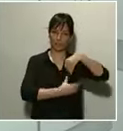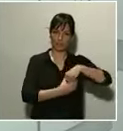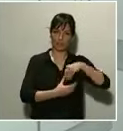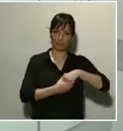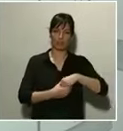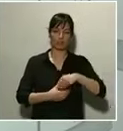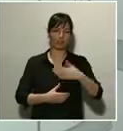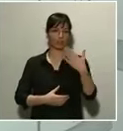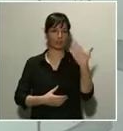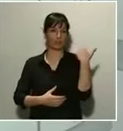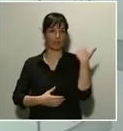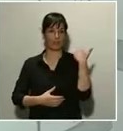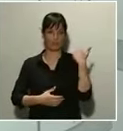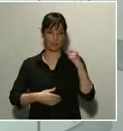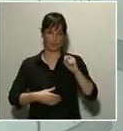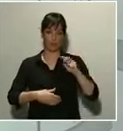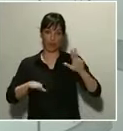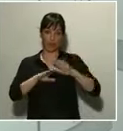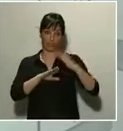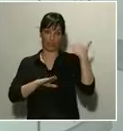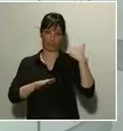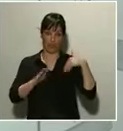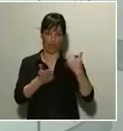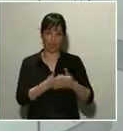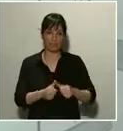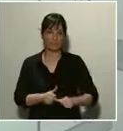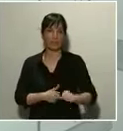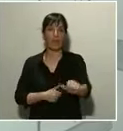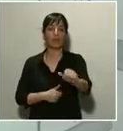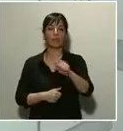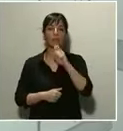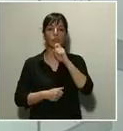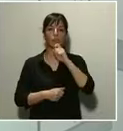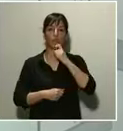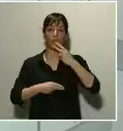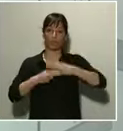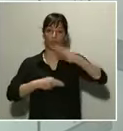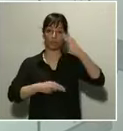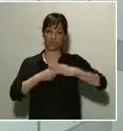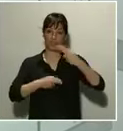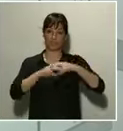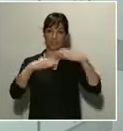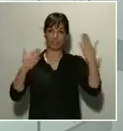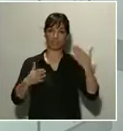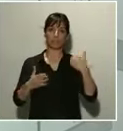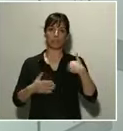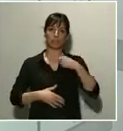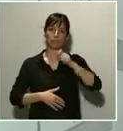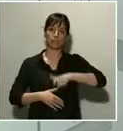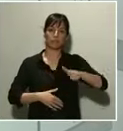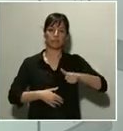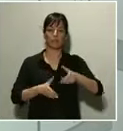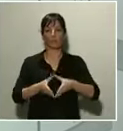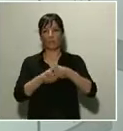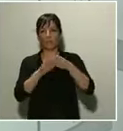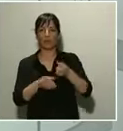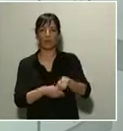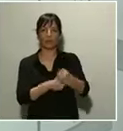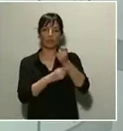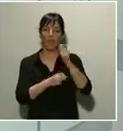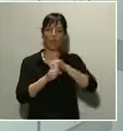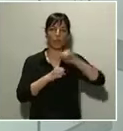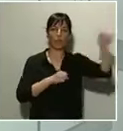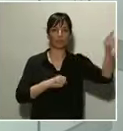medianoche el acceso de viajeros a través de nuestras fronteras exteriores en puertos y aeropuertos. Una medida en